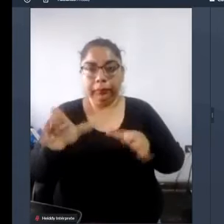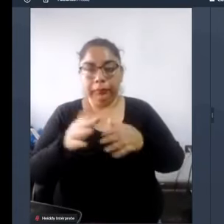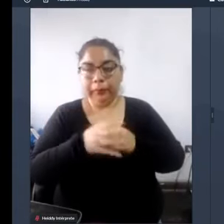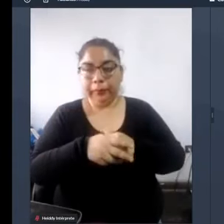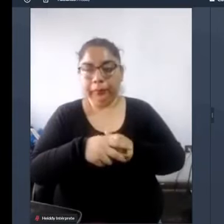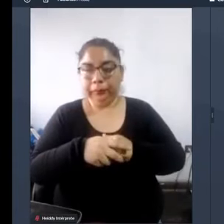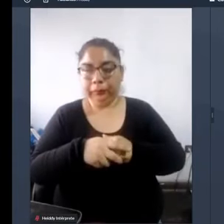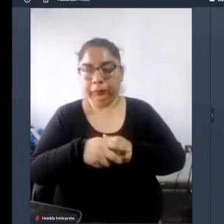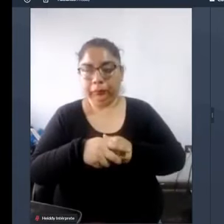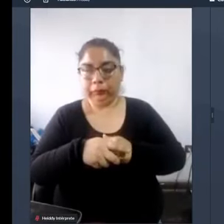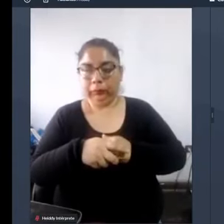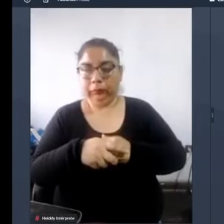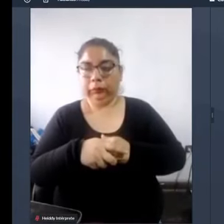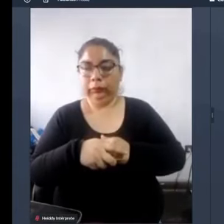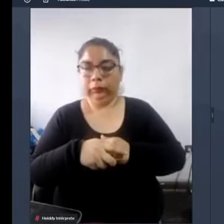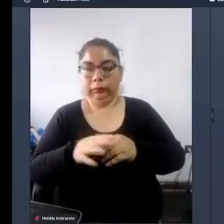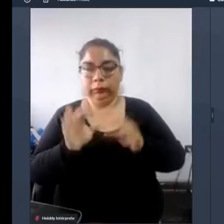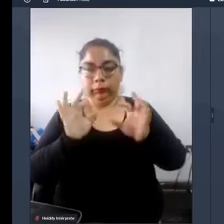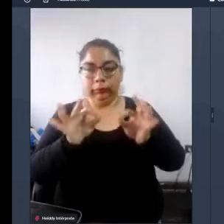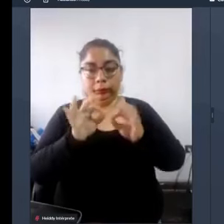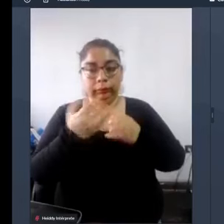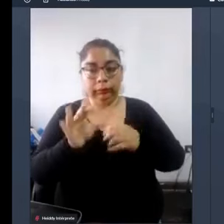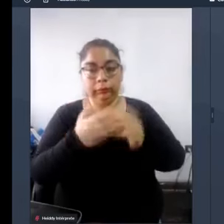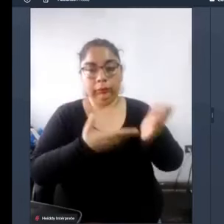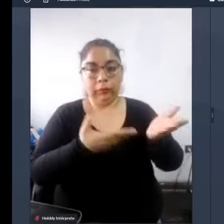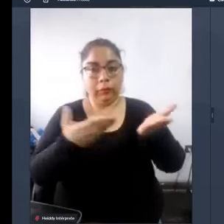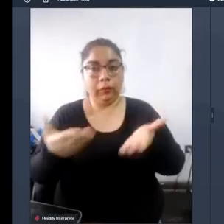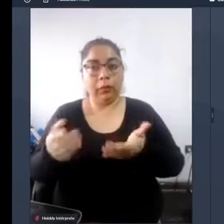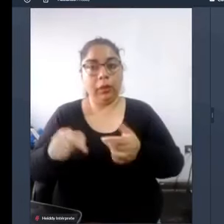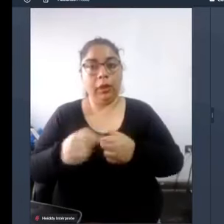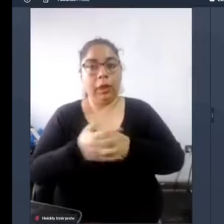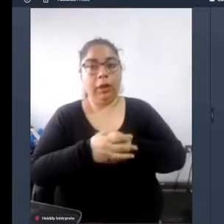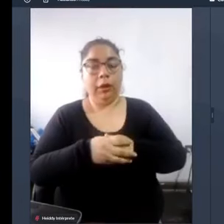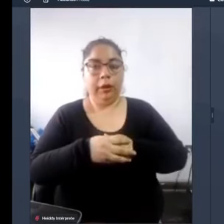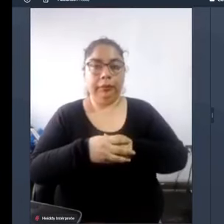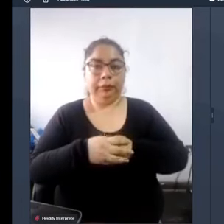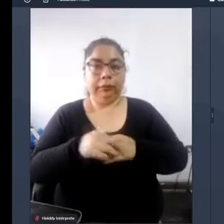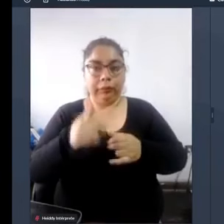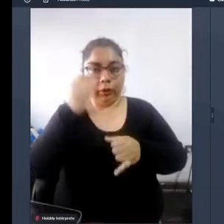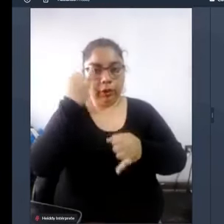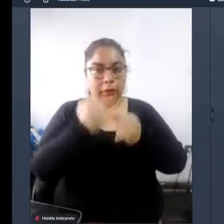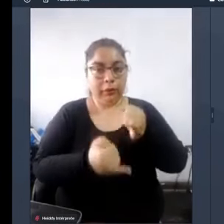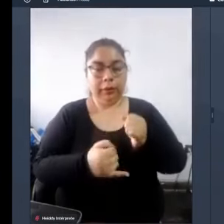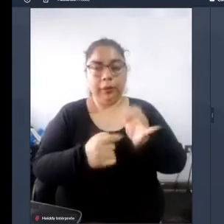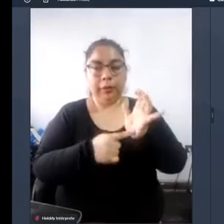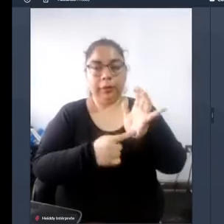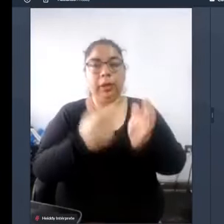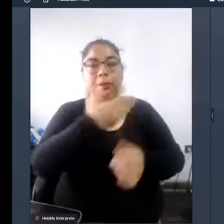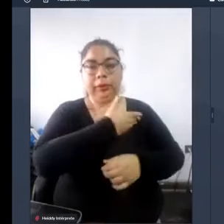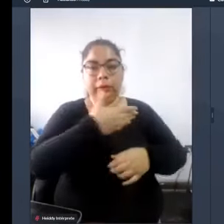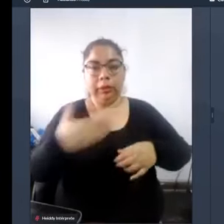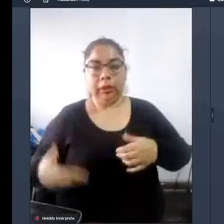sí perfecto vamos a presentar a continuación en la última ponencia al presidente del Conadis y justamente